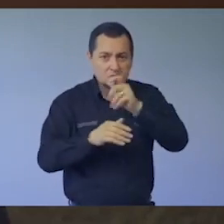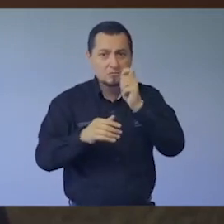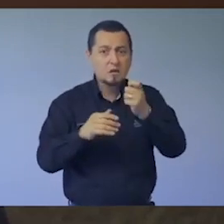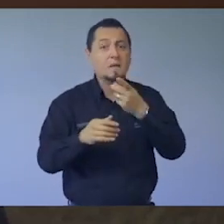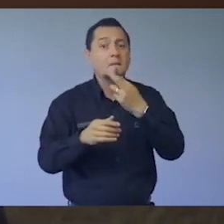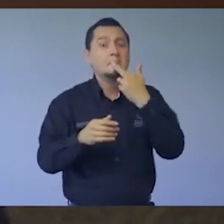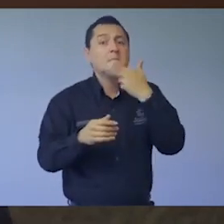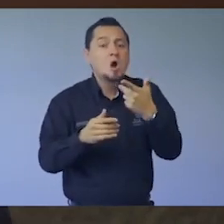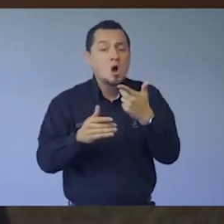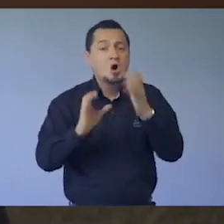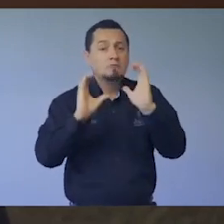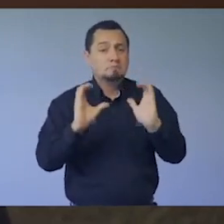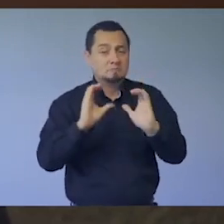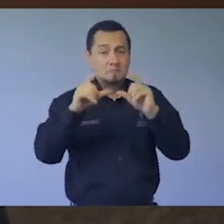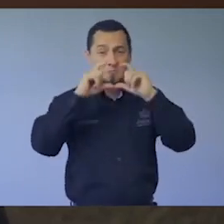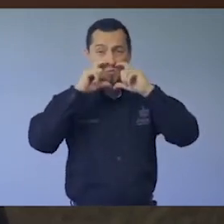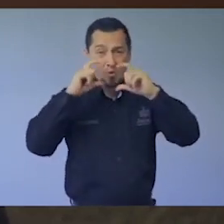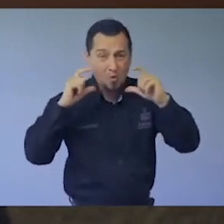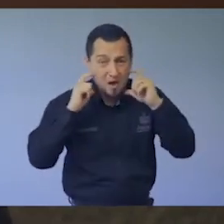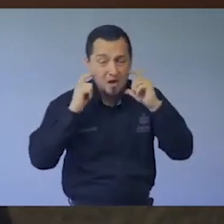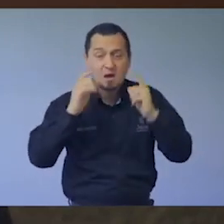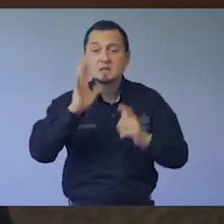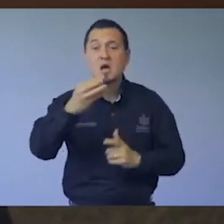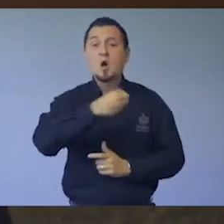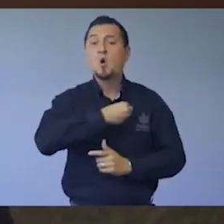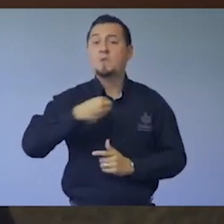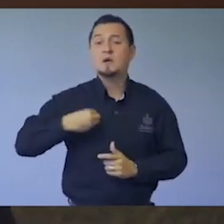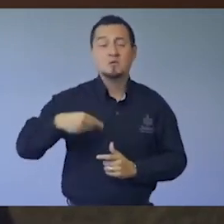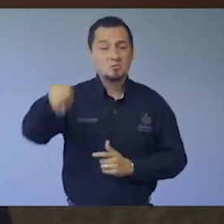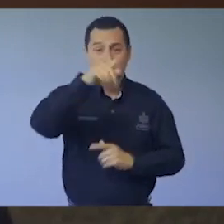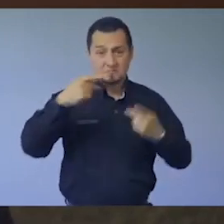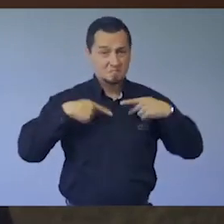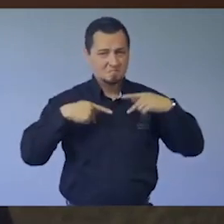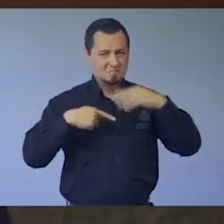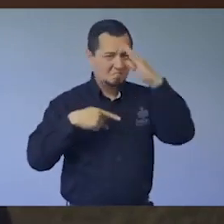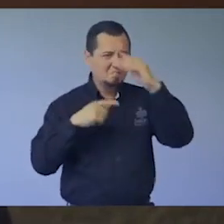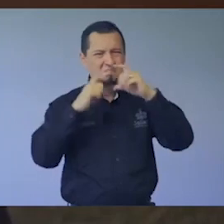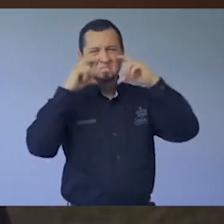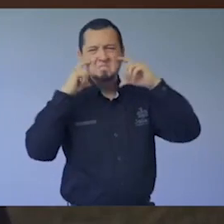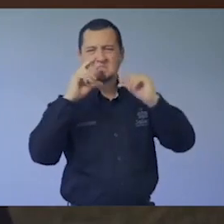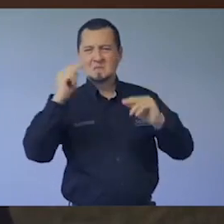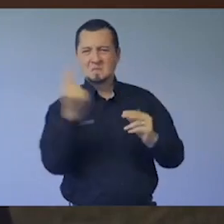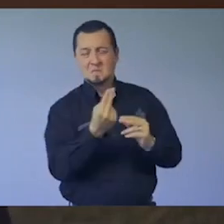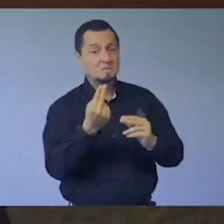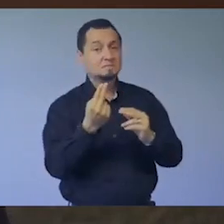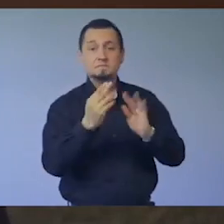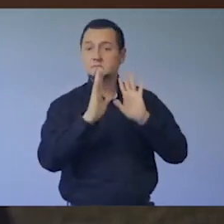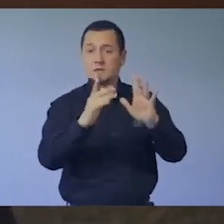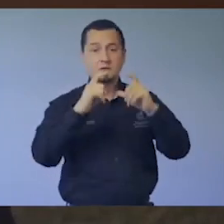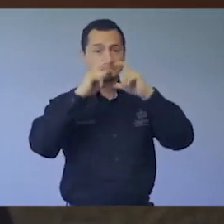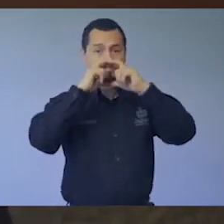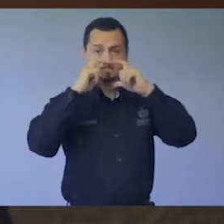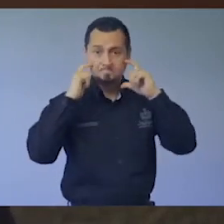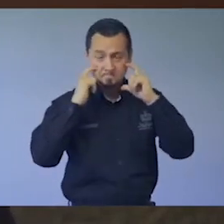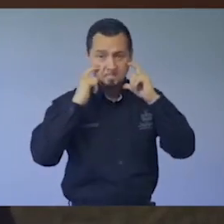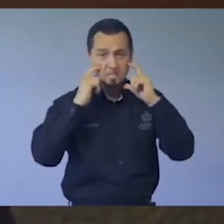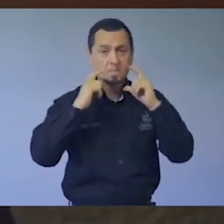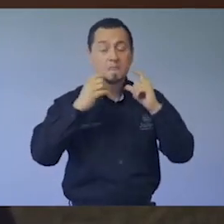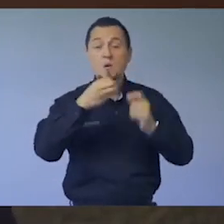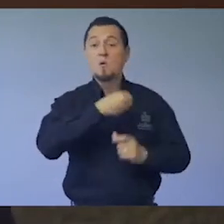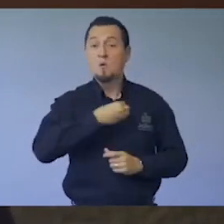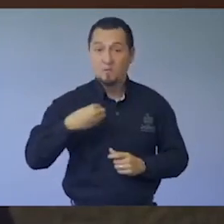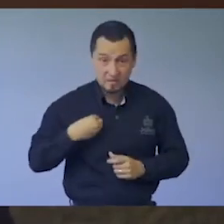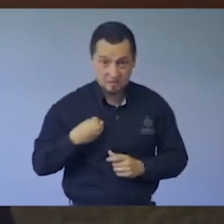confirman su eficacia. El uso de cubrebocas será obligatorio en todo momento cuando se esté fuera de casa. Repito,